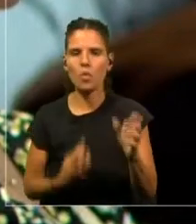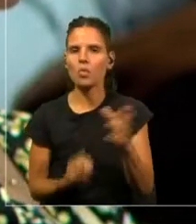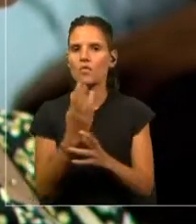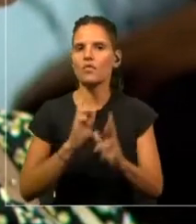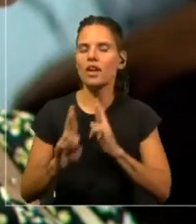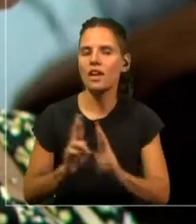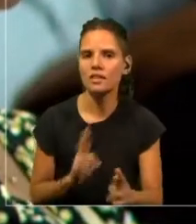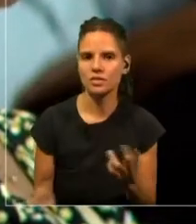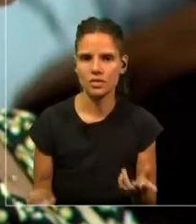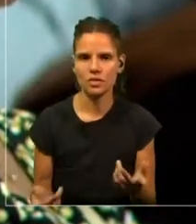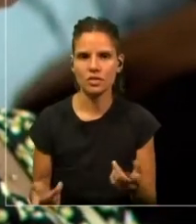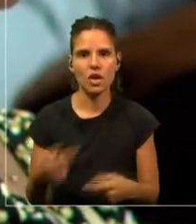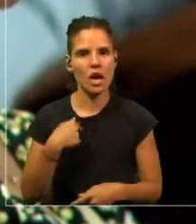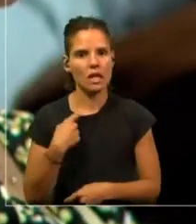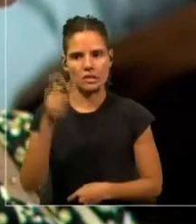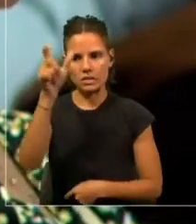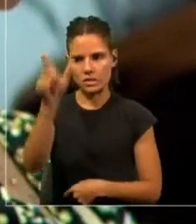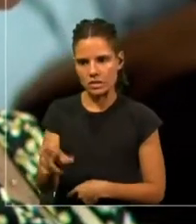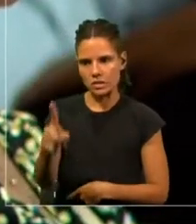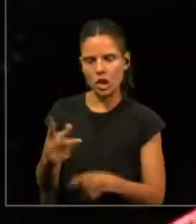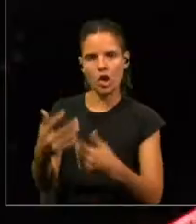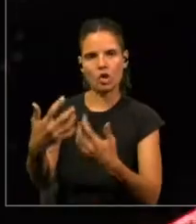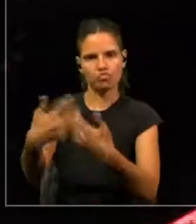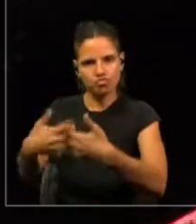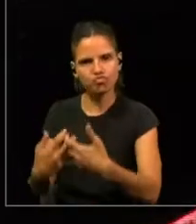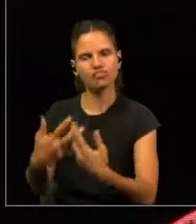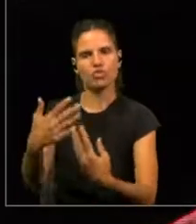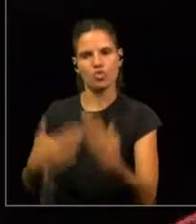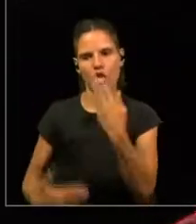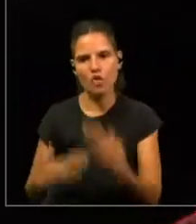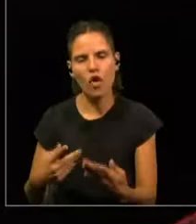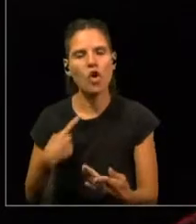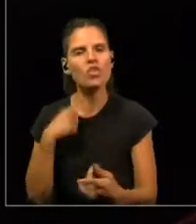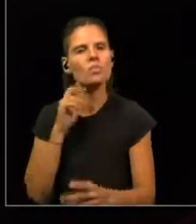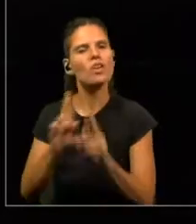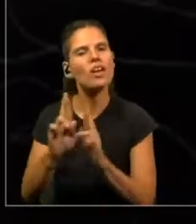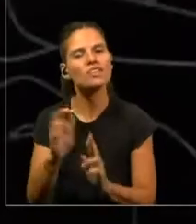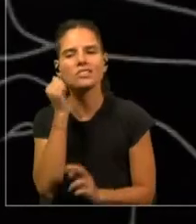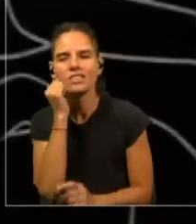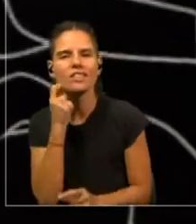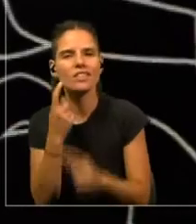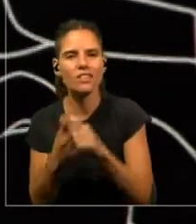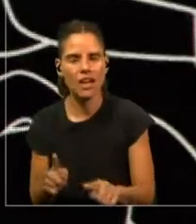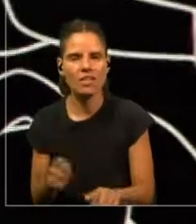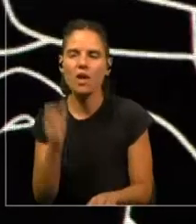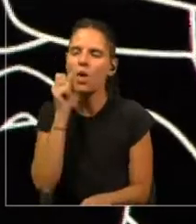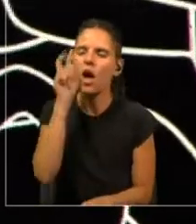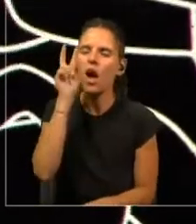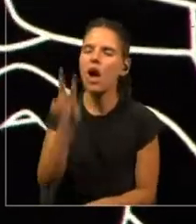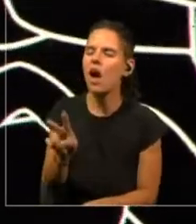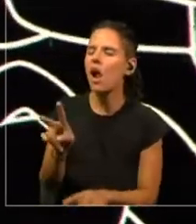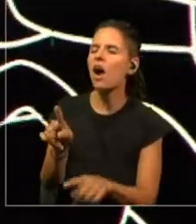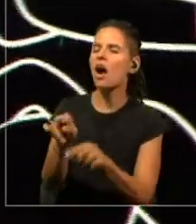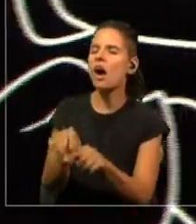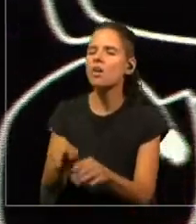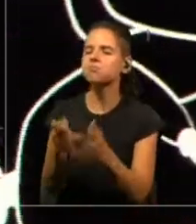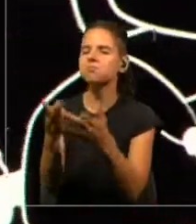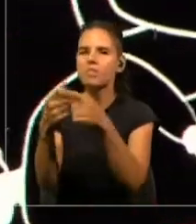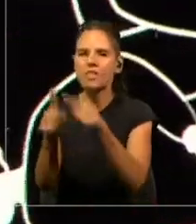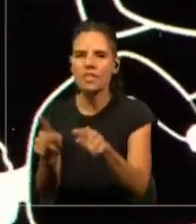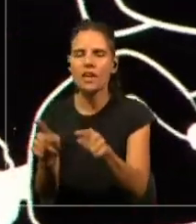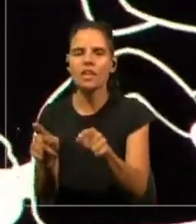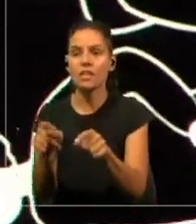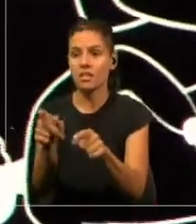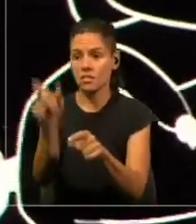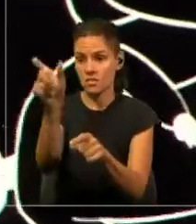Estamos tratando a estos robots de manera específica. Estamos aprendiendo a diferenciarlos entre ellos y otros